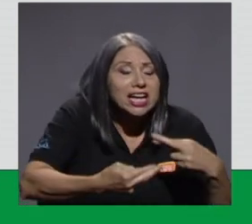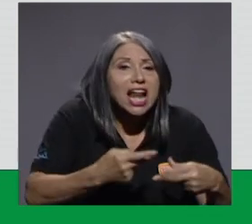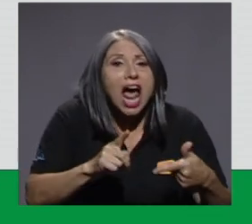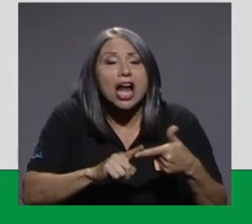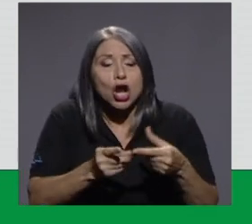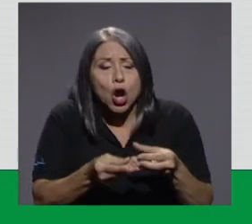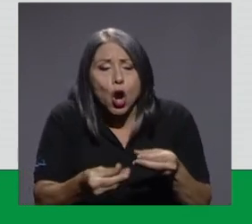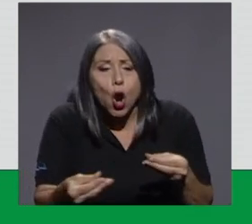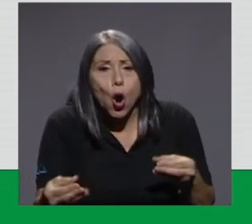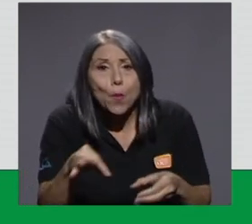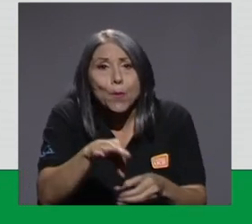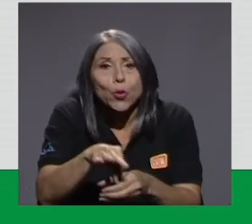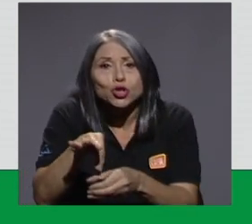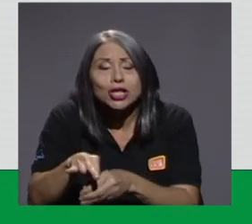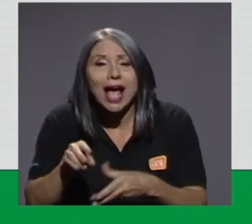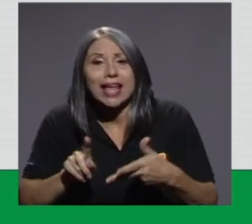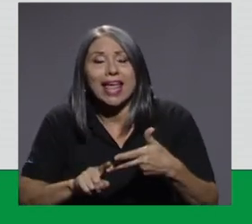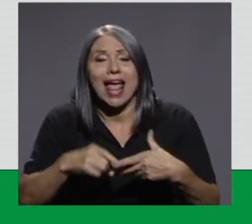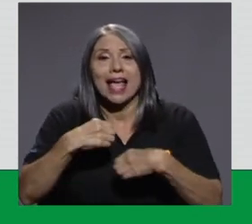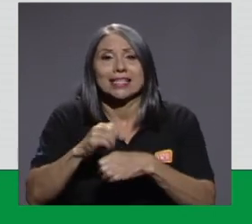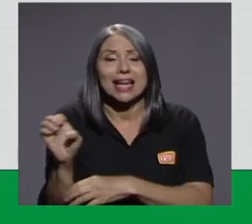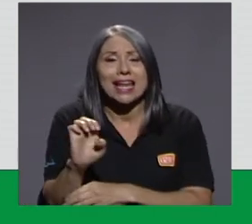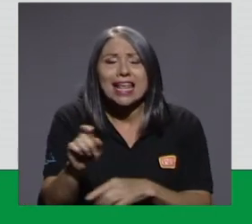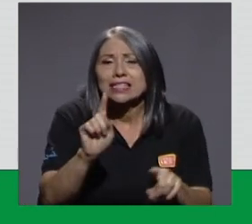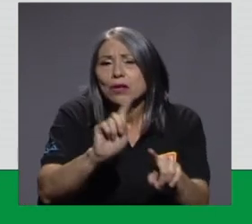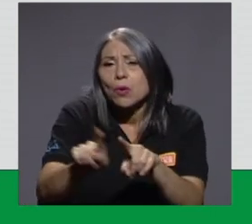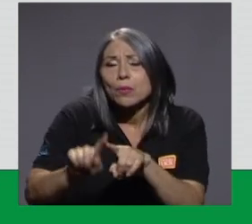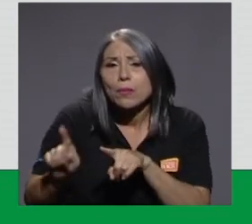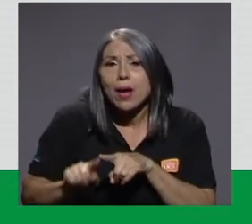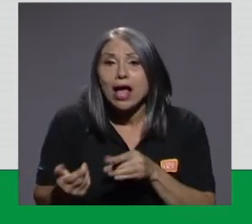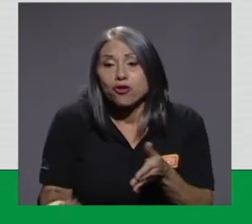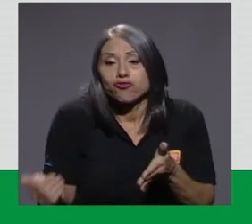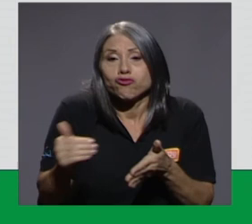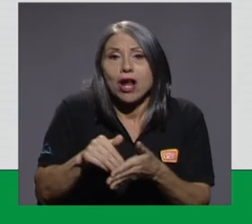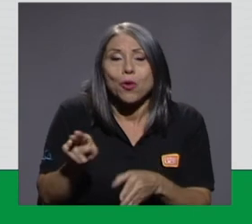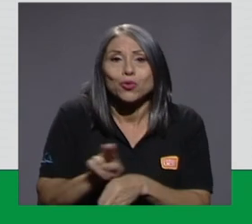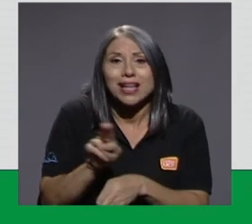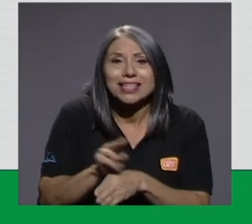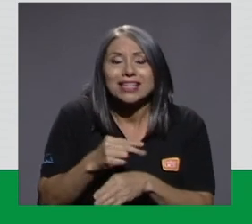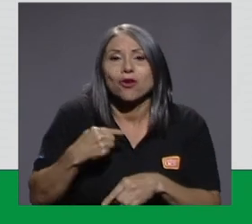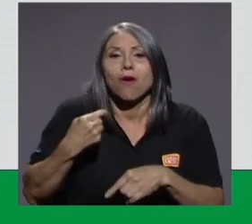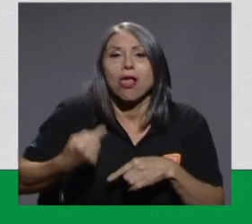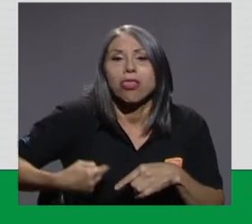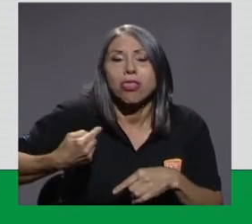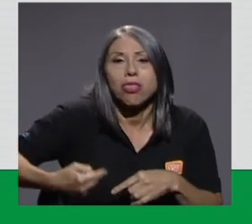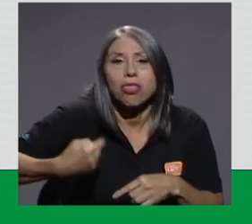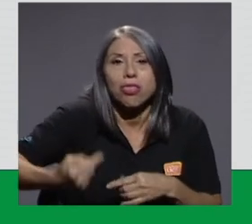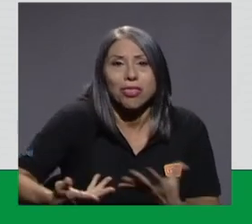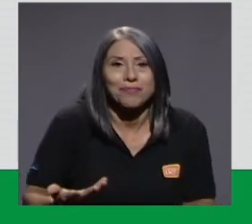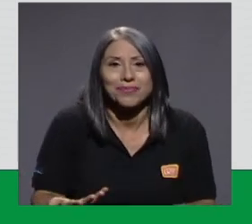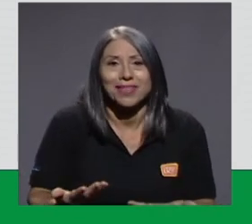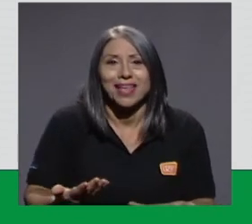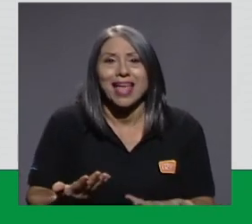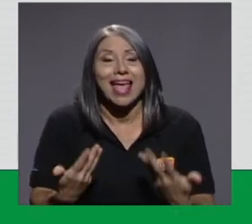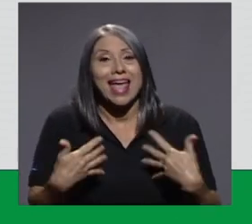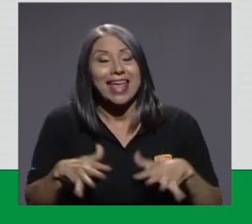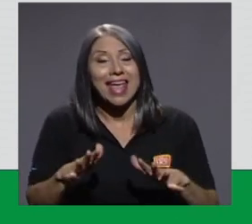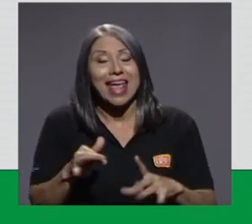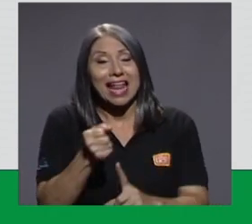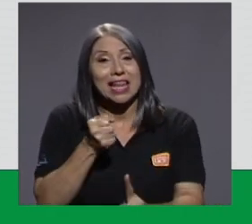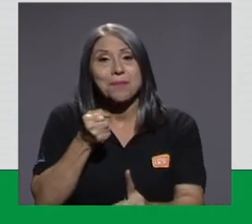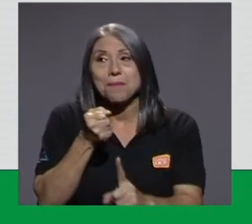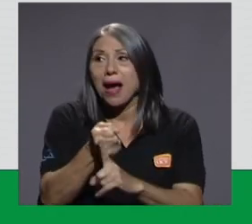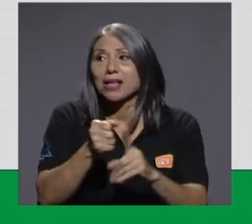hacia la generación de energías y demás, hacia la reutilización, por supuesto. Hacia la disminución del impacto del